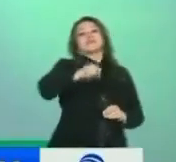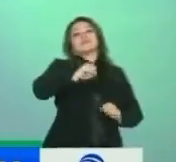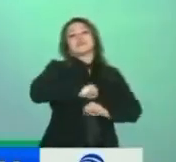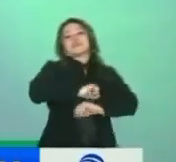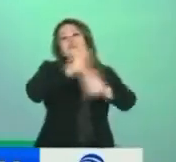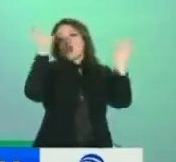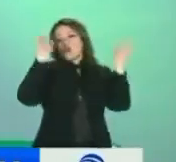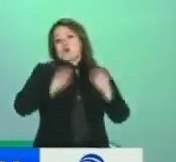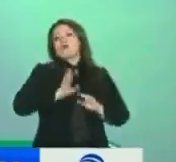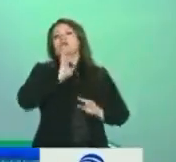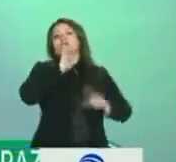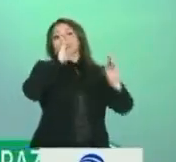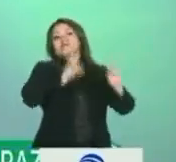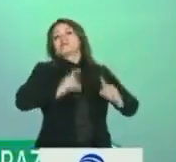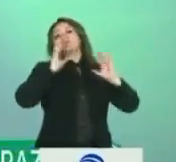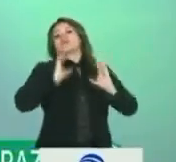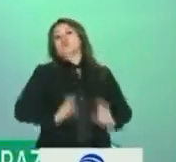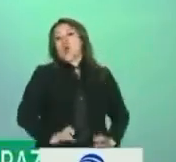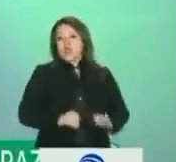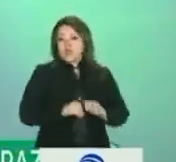esperaríamos. También tenemos claro que es una caja de Pandora.